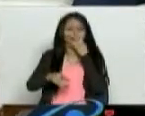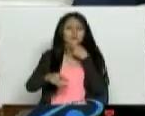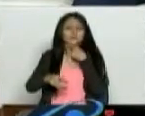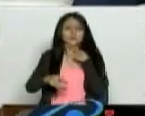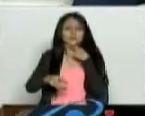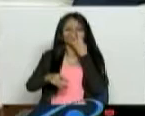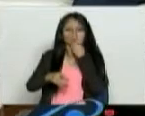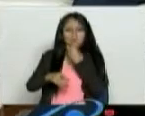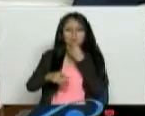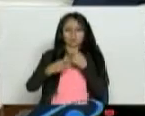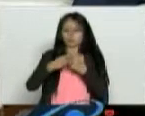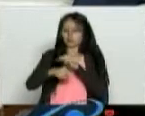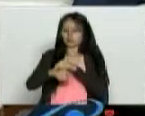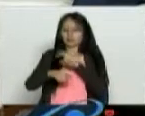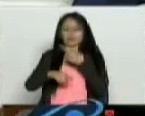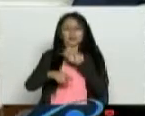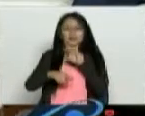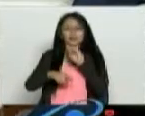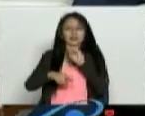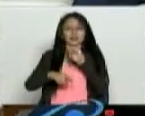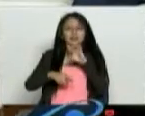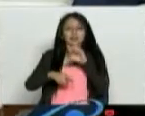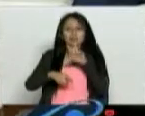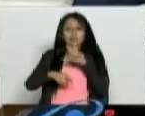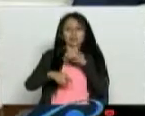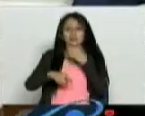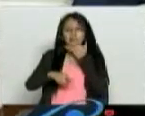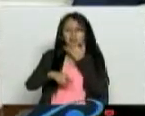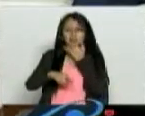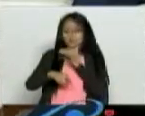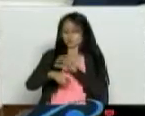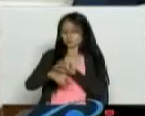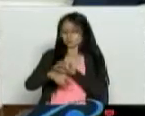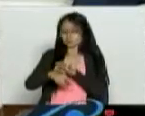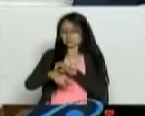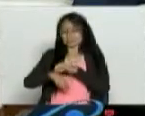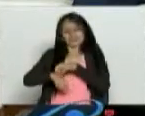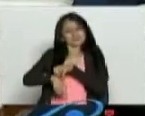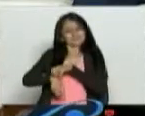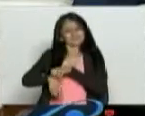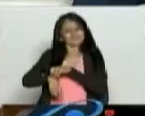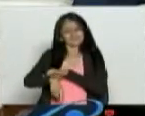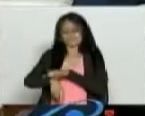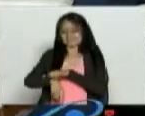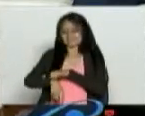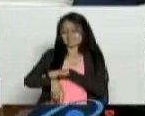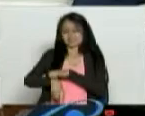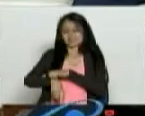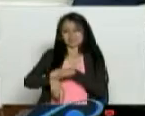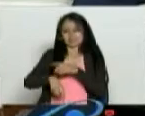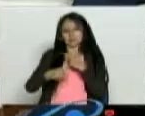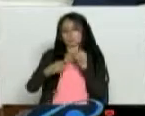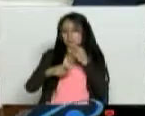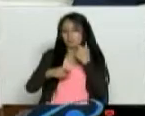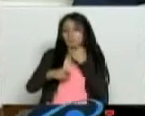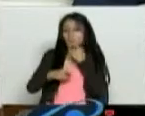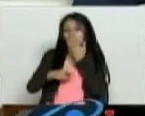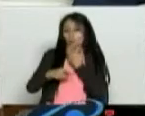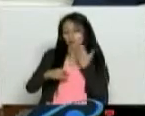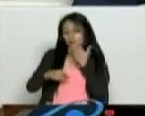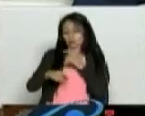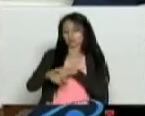esa pulsera tiene níquel. Y usted es alérgico a una sustancia especial de la pulsera. Primero se hace la prueba que sí se da eso.